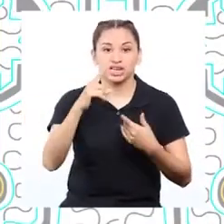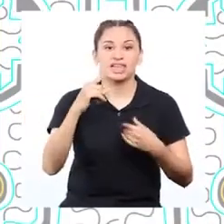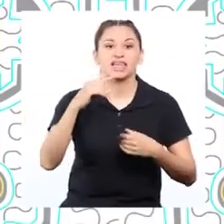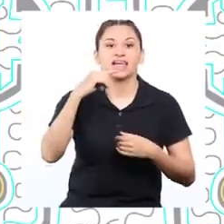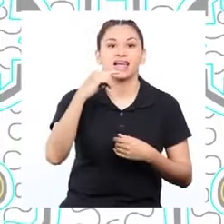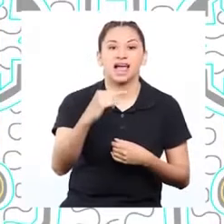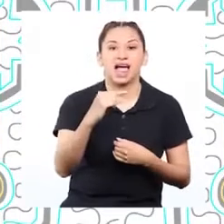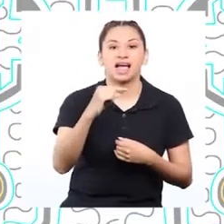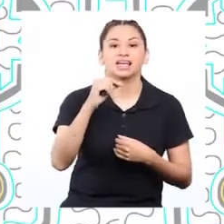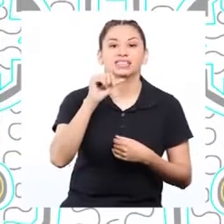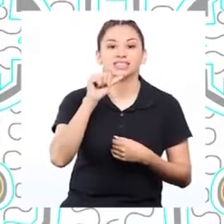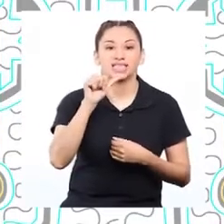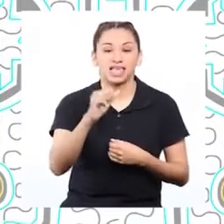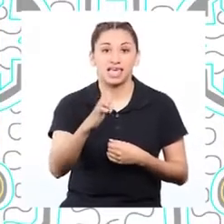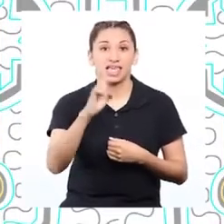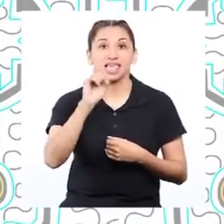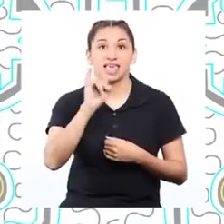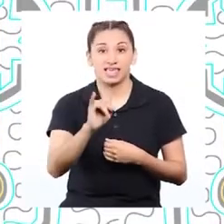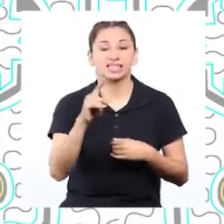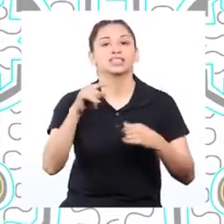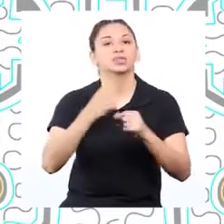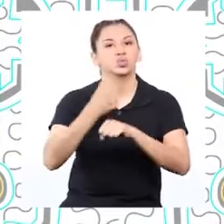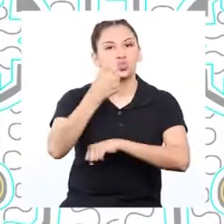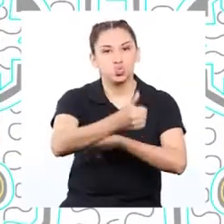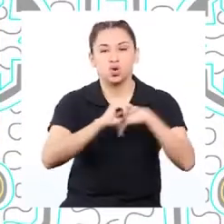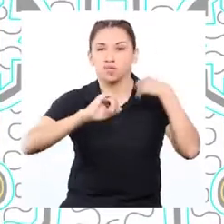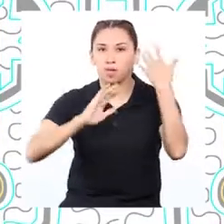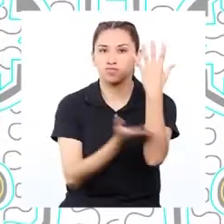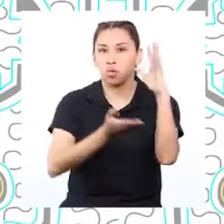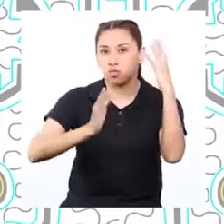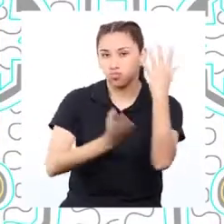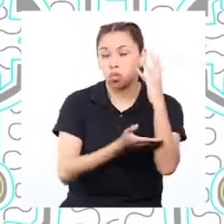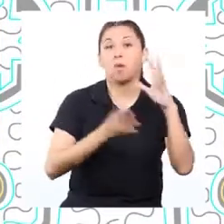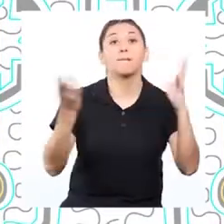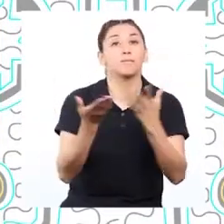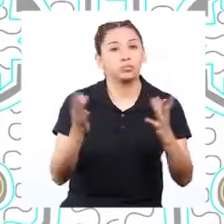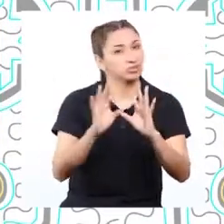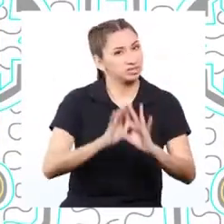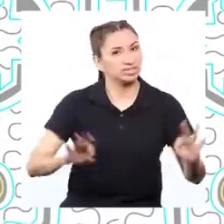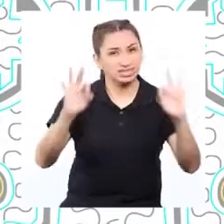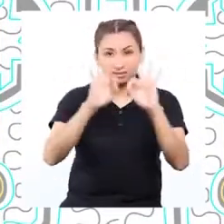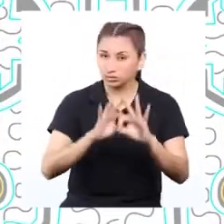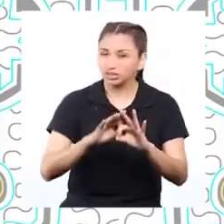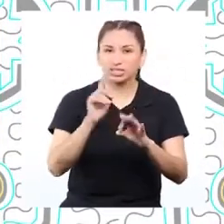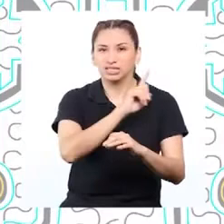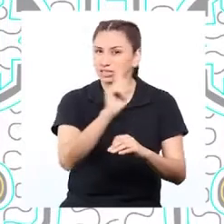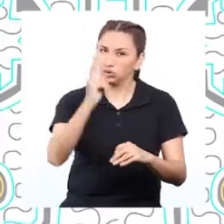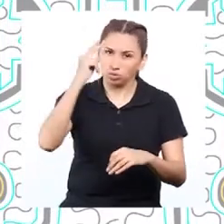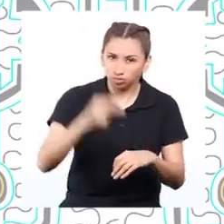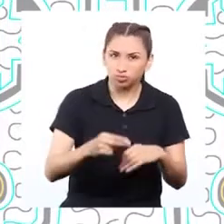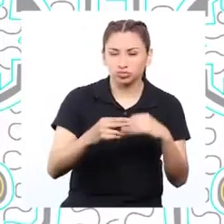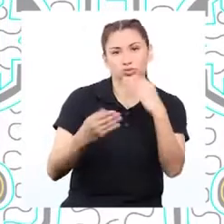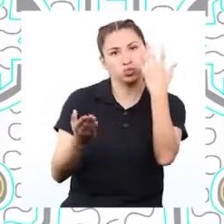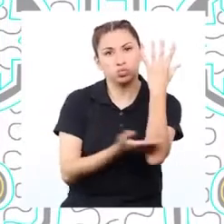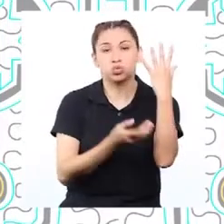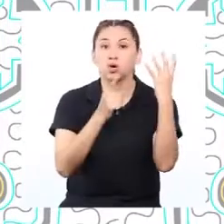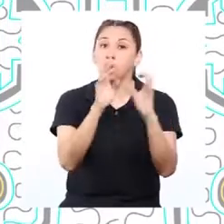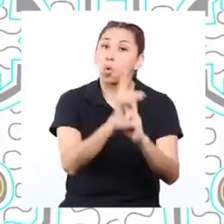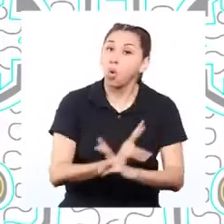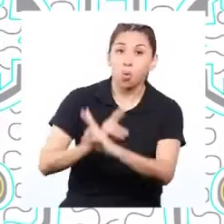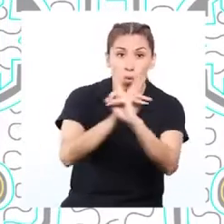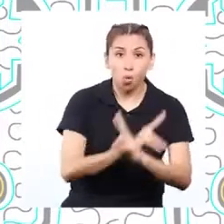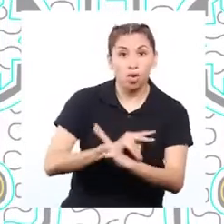G, gases de efecto invernadero, es la deforestación. Por eso es importante evitarla. Asegurar la